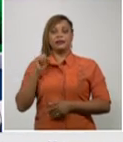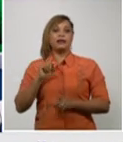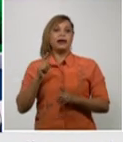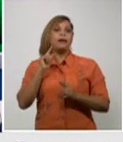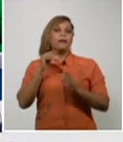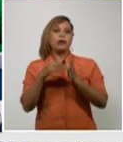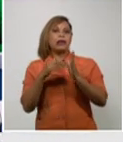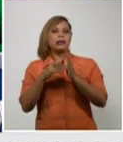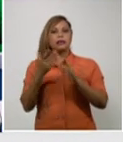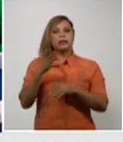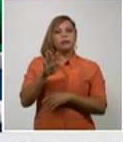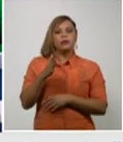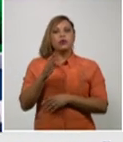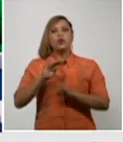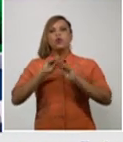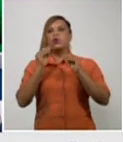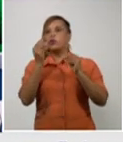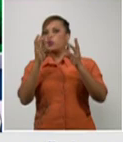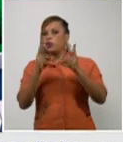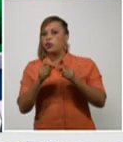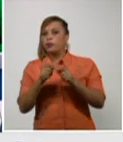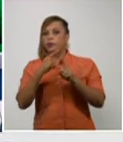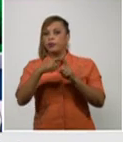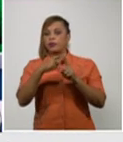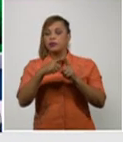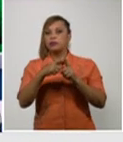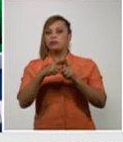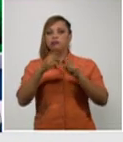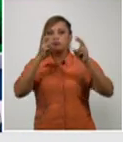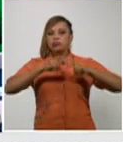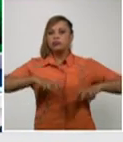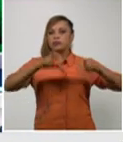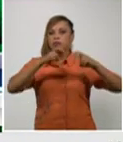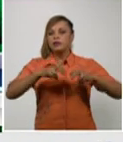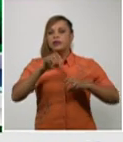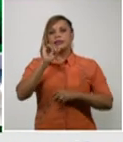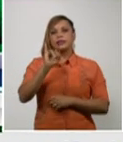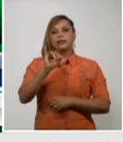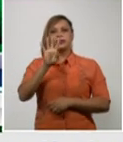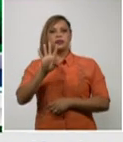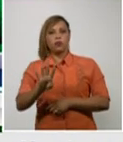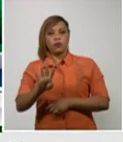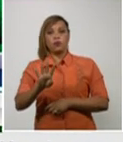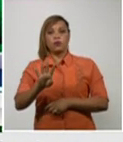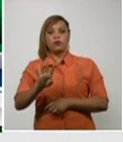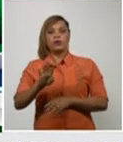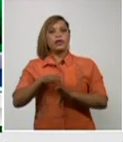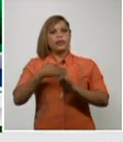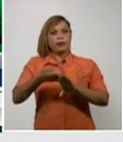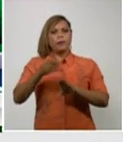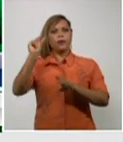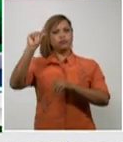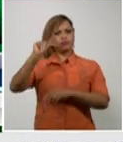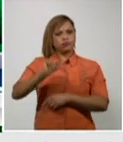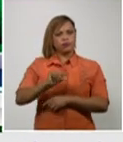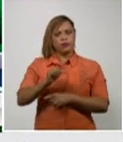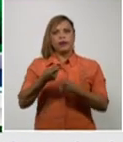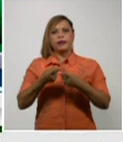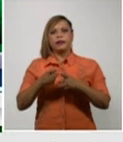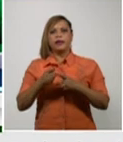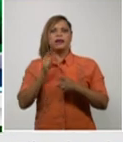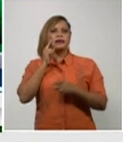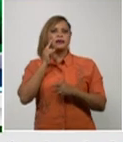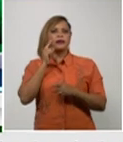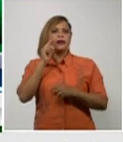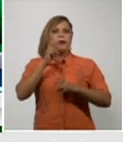con un número de casos en los cuales se trabajaba 64 aunque eso después disminuyó precisando la fuente